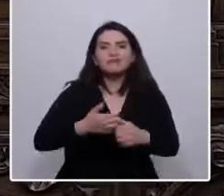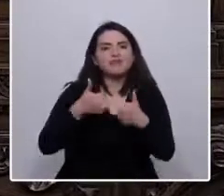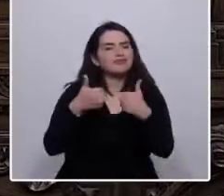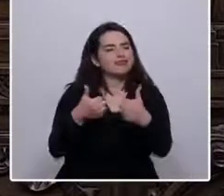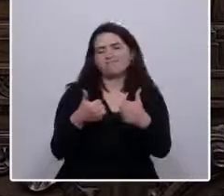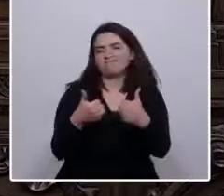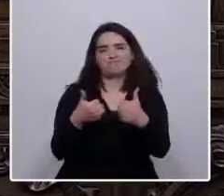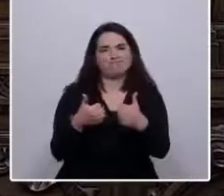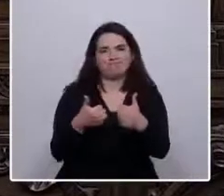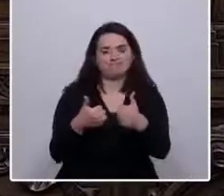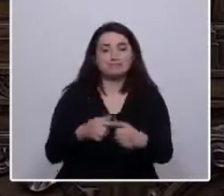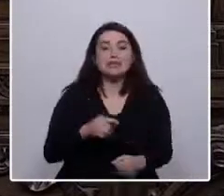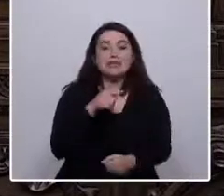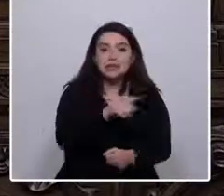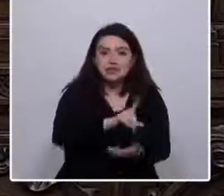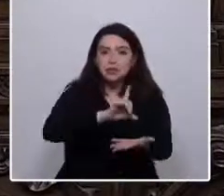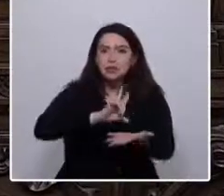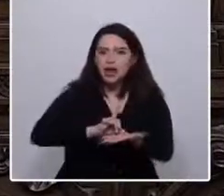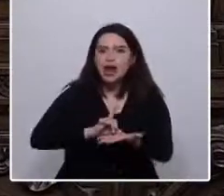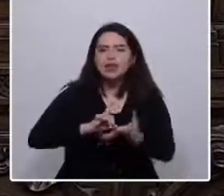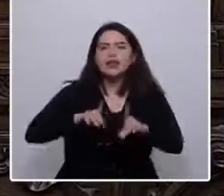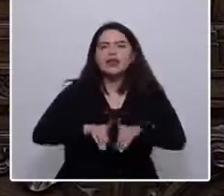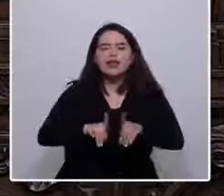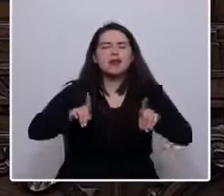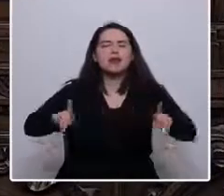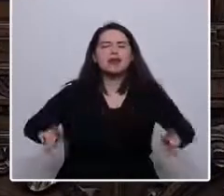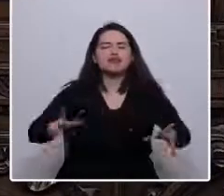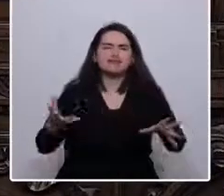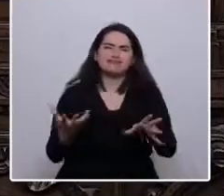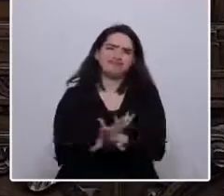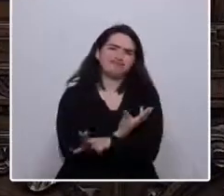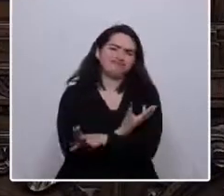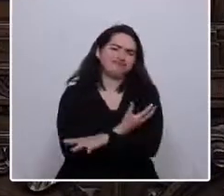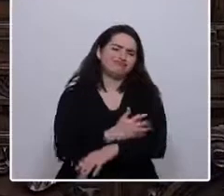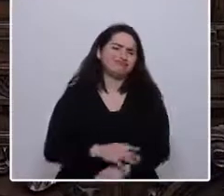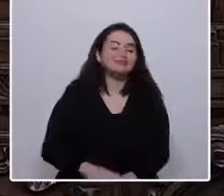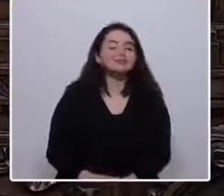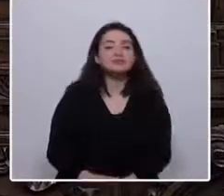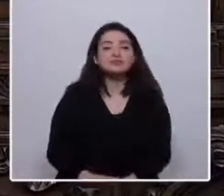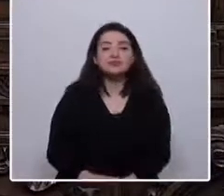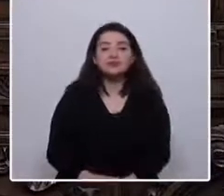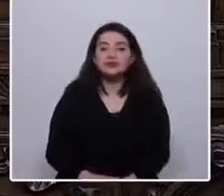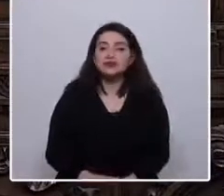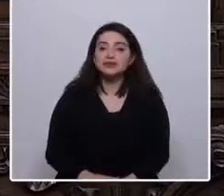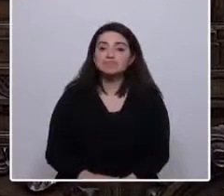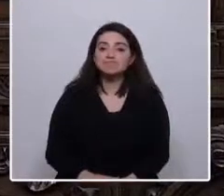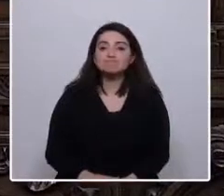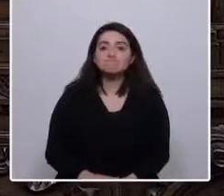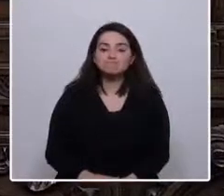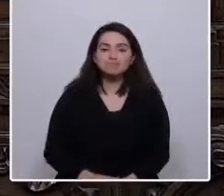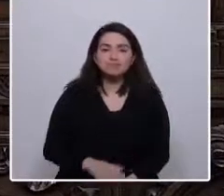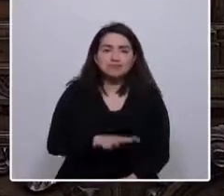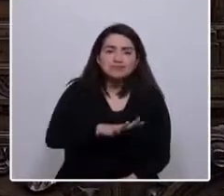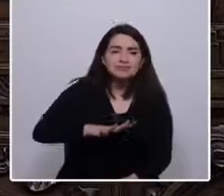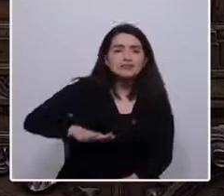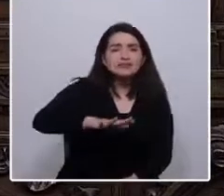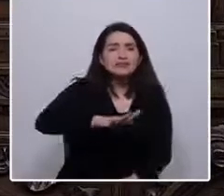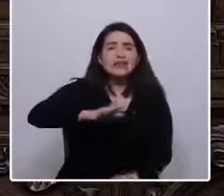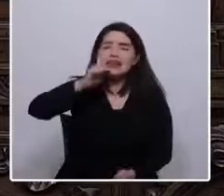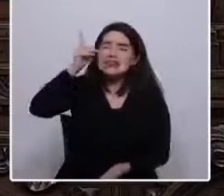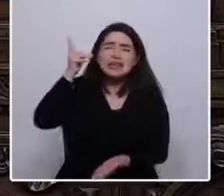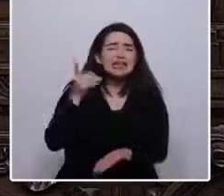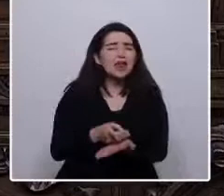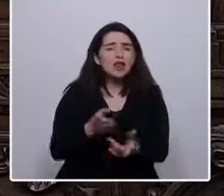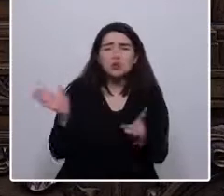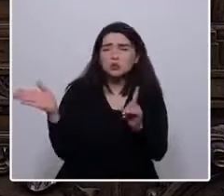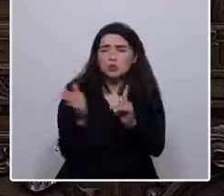seguirían hasta desembocar en el quiebre de nuestra democracia y en el establecimiento de una brutal dictadura que torturó y